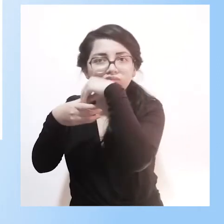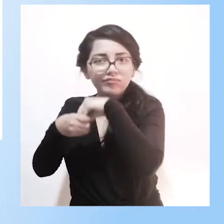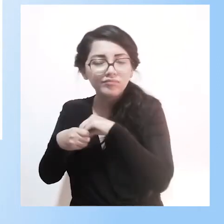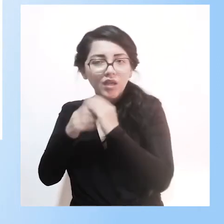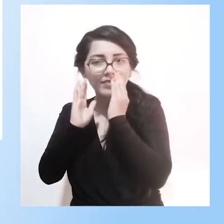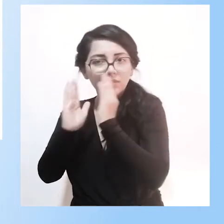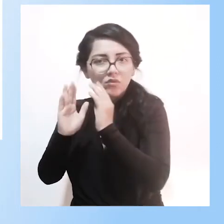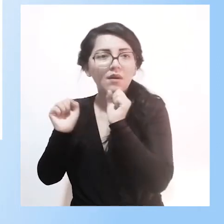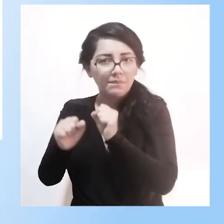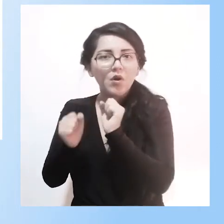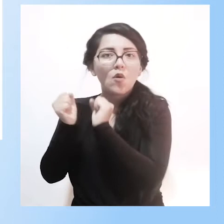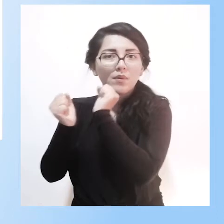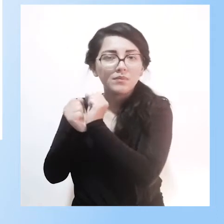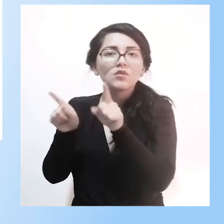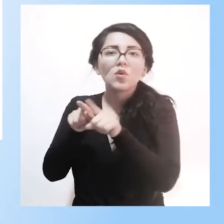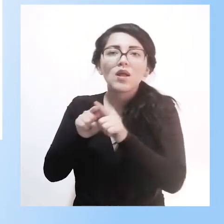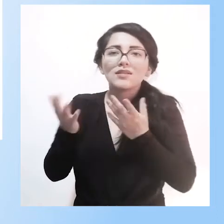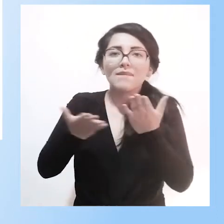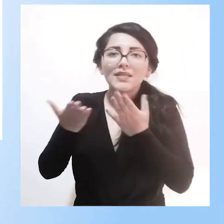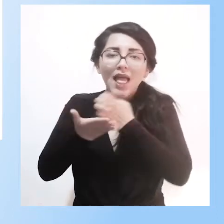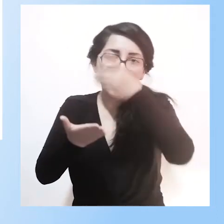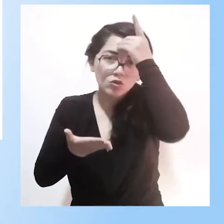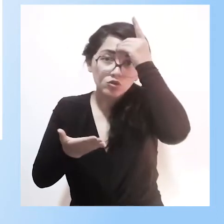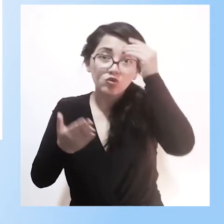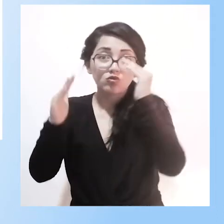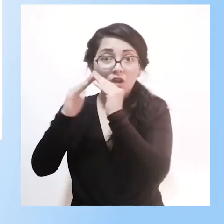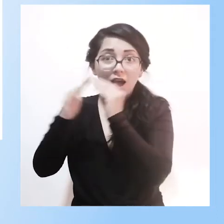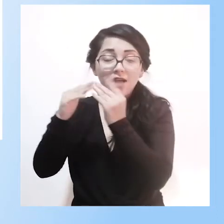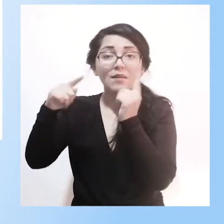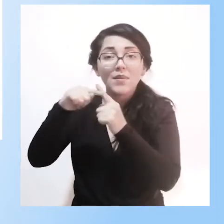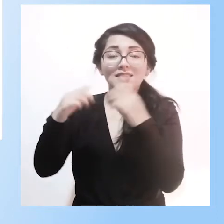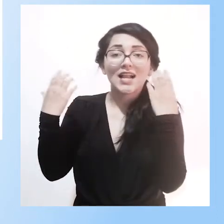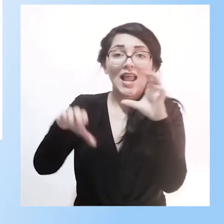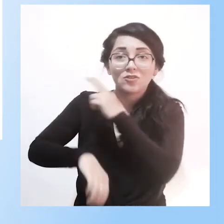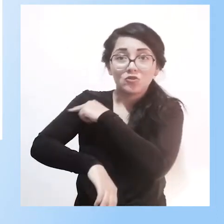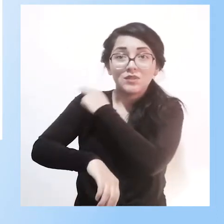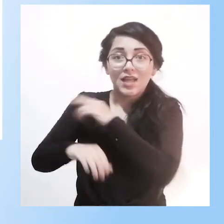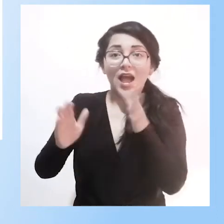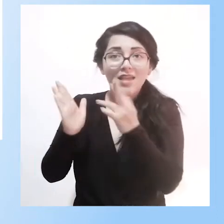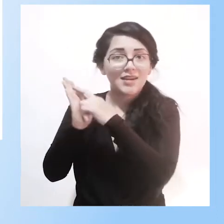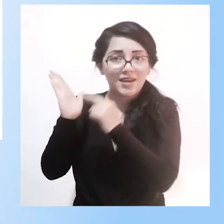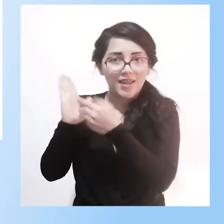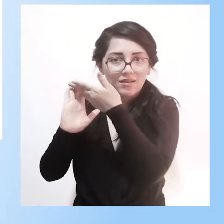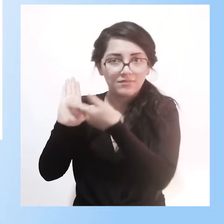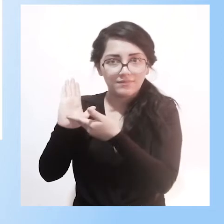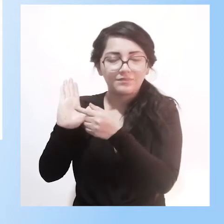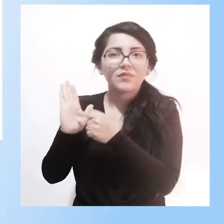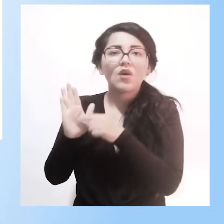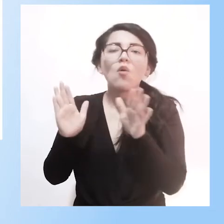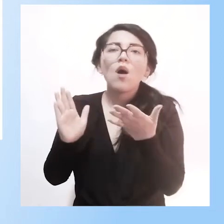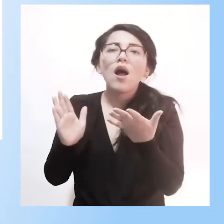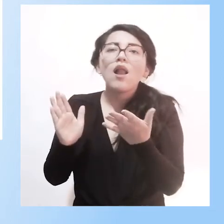Aquí también nos hablan del servicio de educación en casa y aulas hospitalares. Ya se menciona en nuestro reglamento. Tenemos además el Estatuto